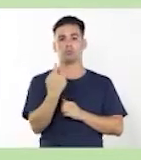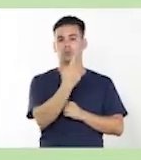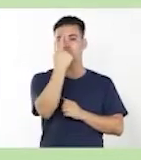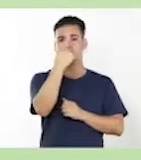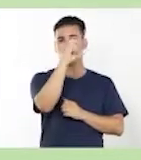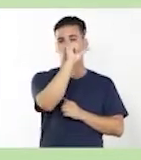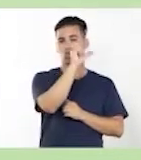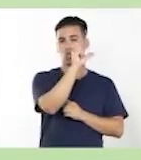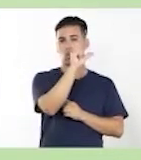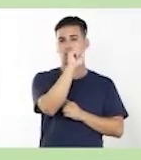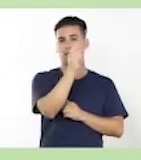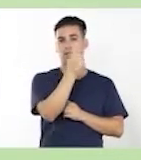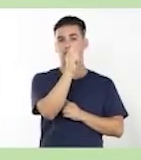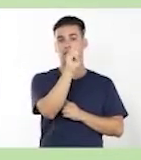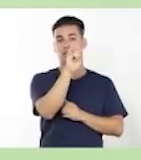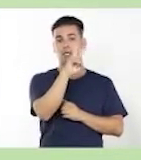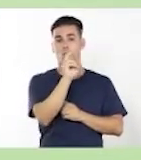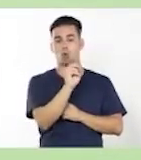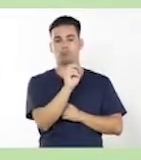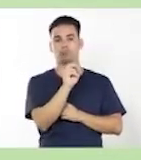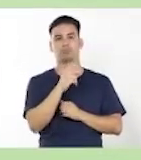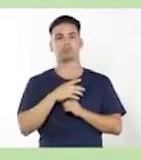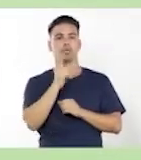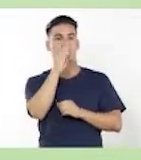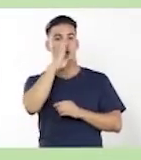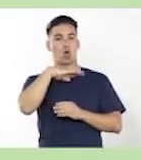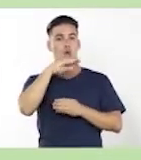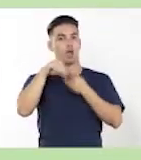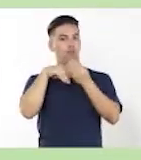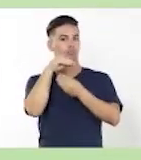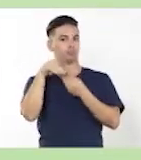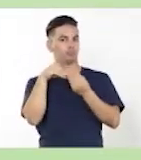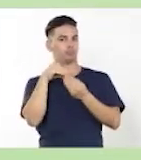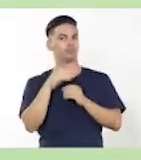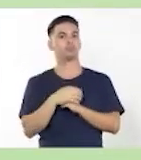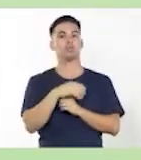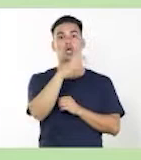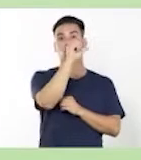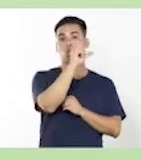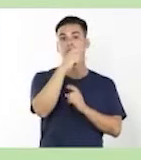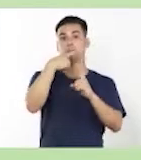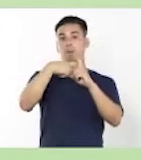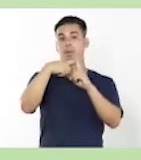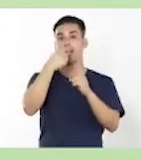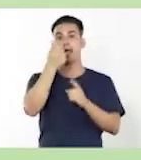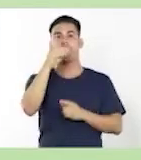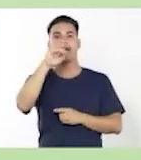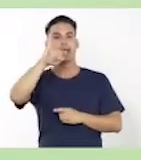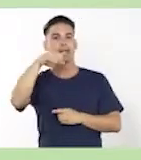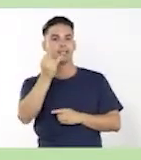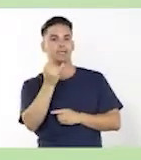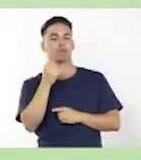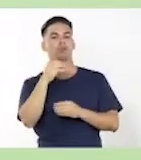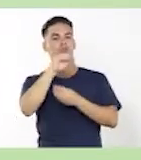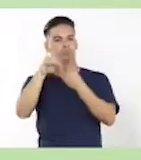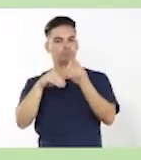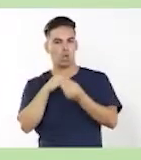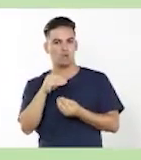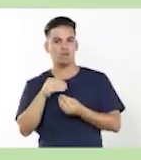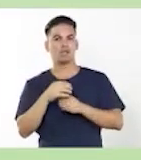ejemplo, un único sustantivo sin determinantes ni modificadores, sustantivo más adjetivo que lo modifique,